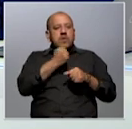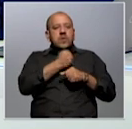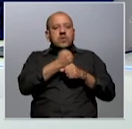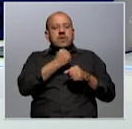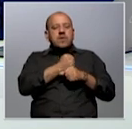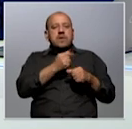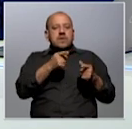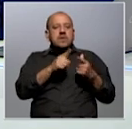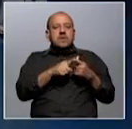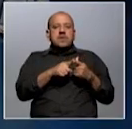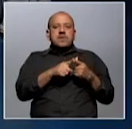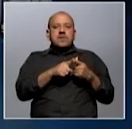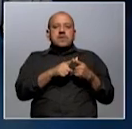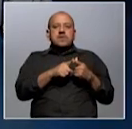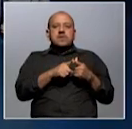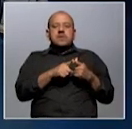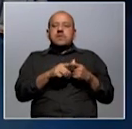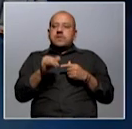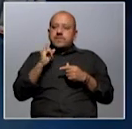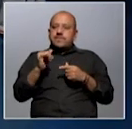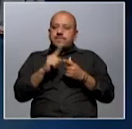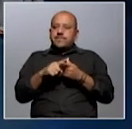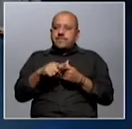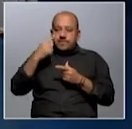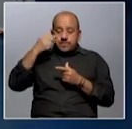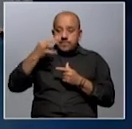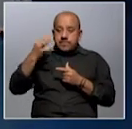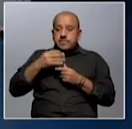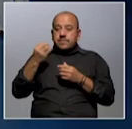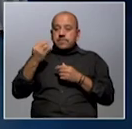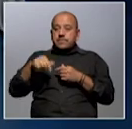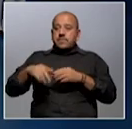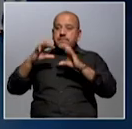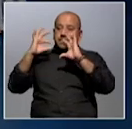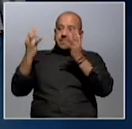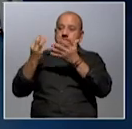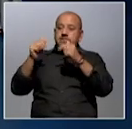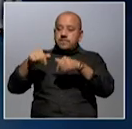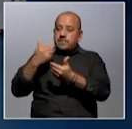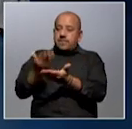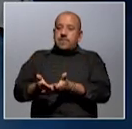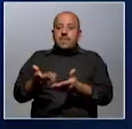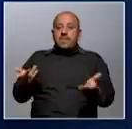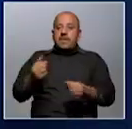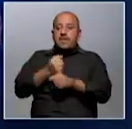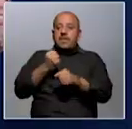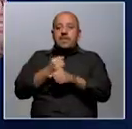de esa manera, no? Exactamente. combatirlo? Exactamente, digo, y es real, porque el mundo de hoy propone trabajos que cada vez son más sedentarios.